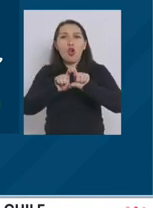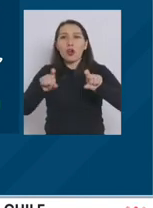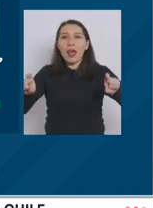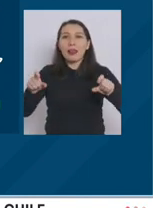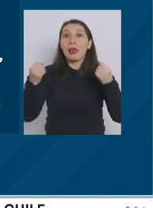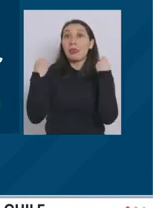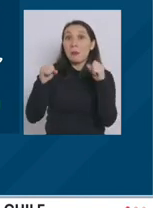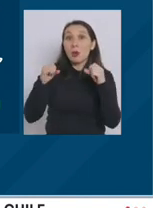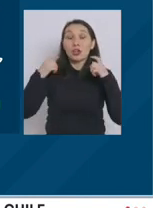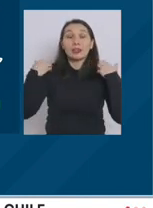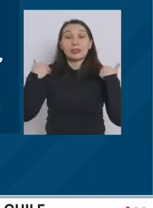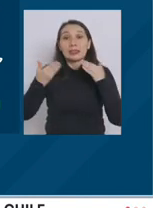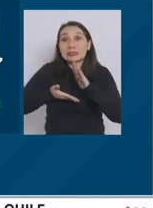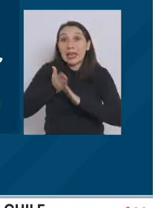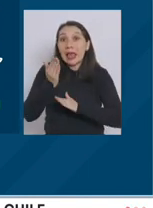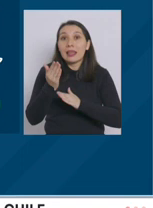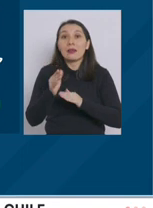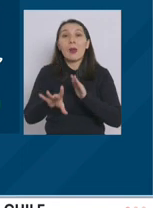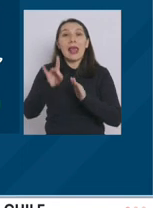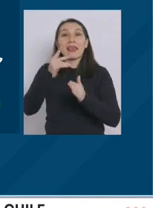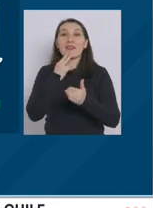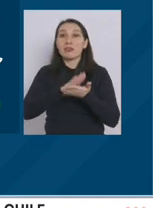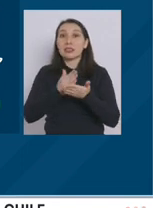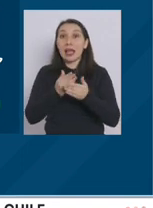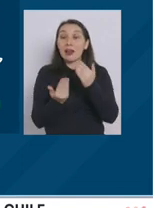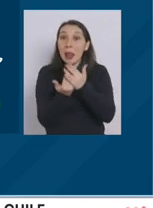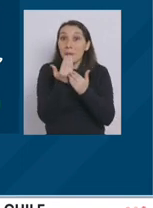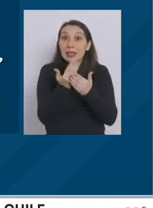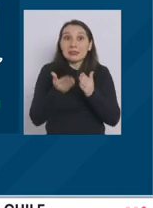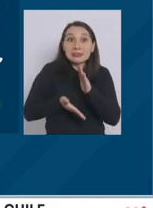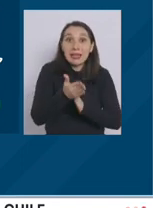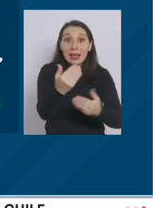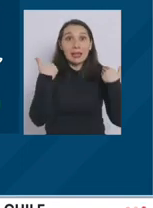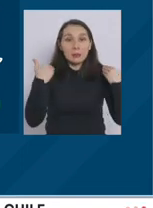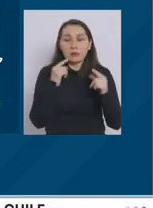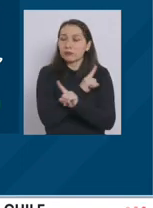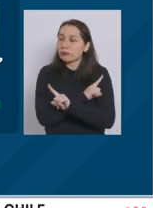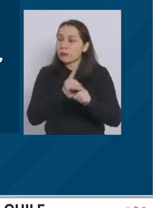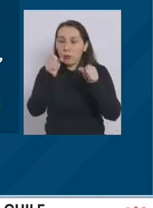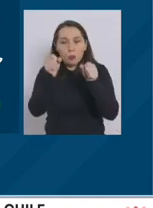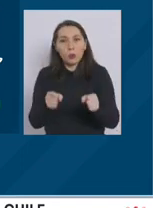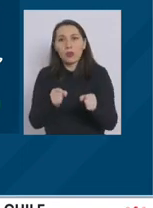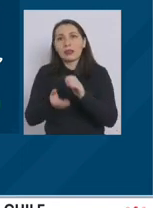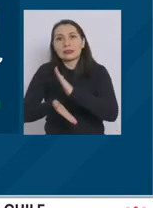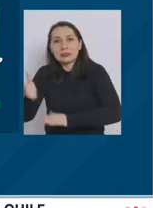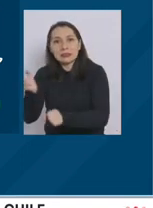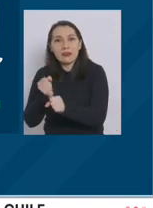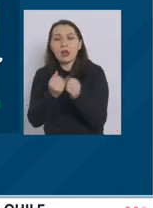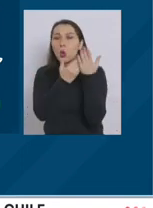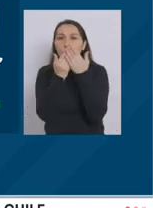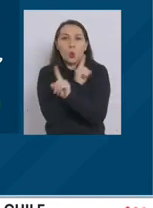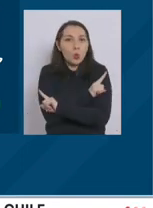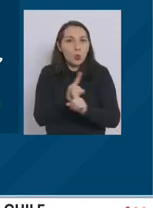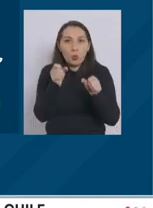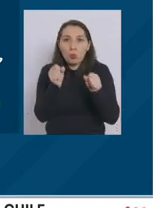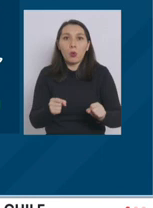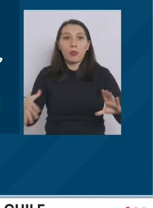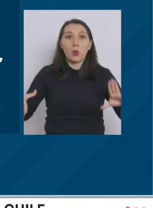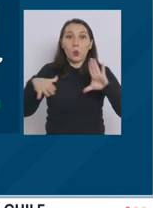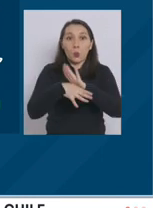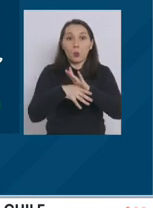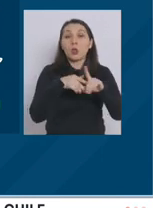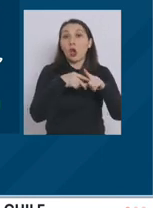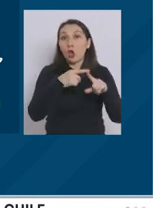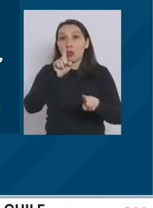para hacer deporte, que es la franja elige vivir sano. Tampoco pueden salir a trabajar, estudiar y tampoco reunirse con otras